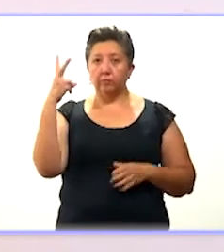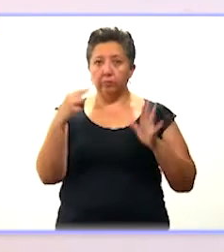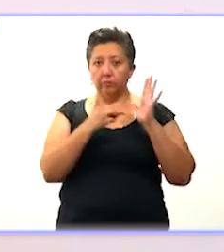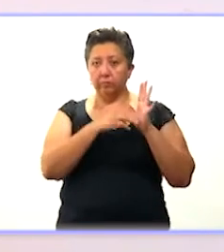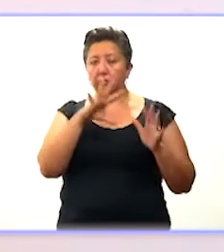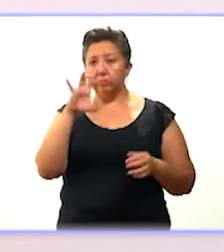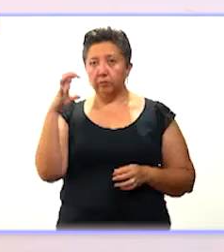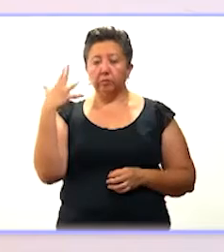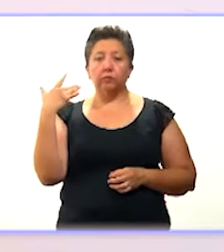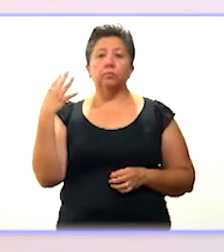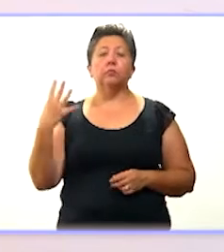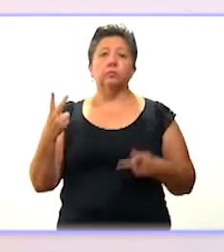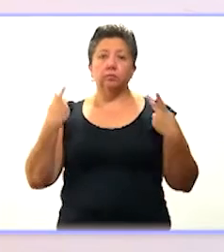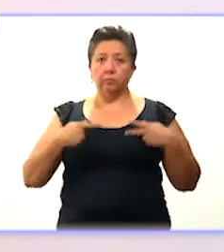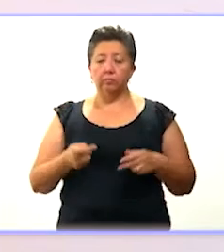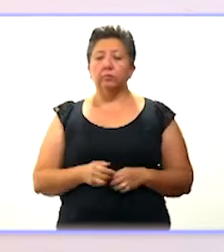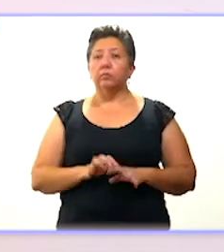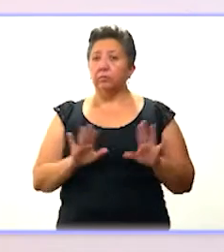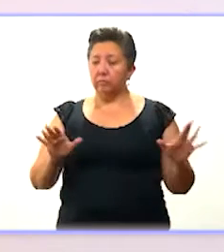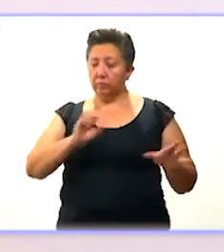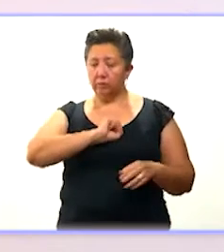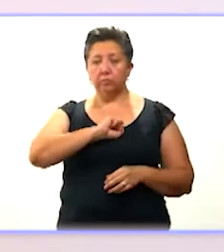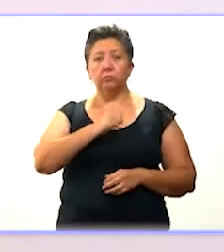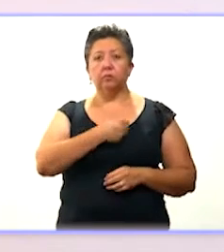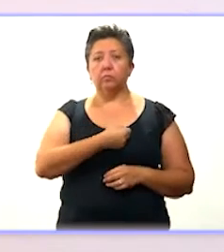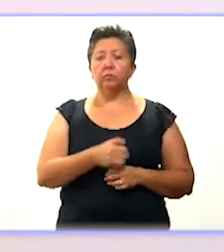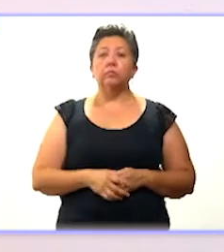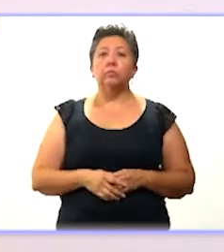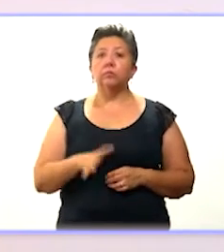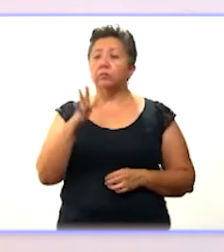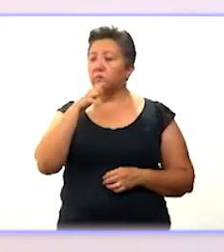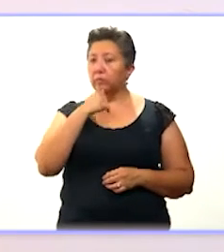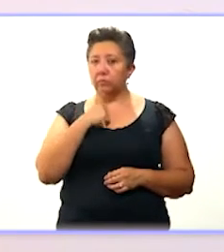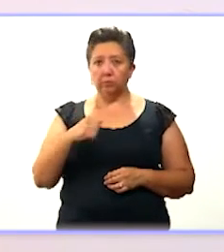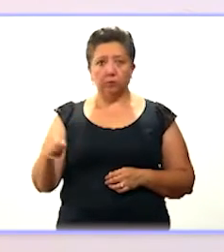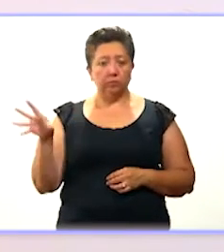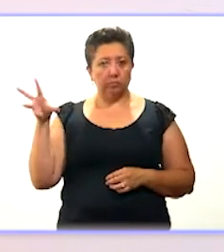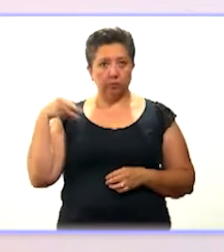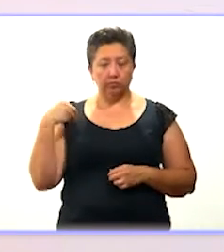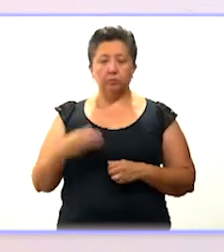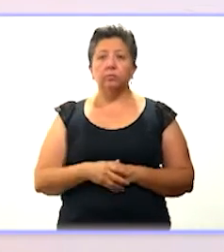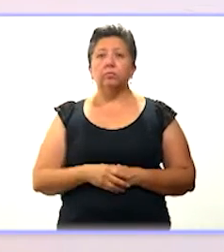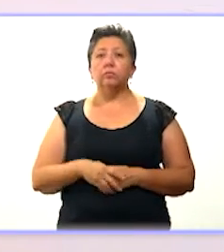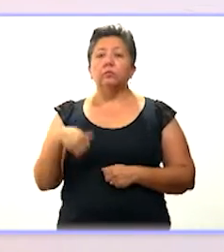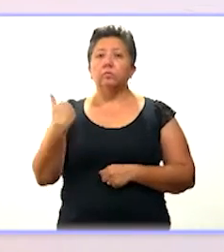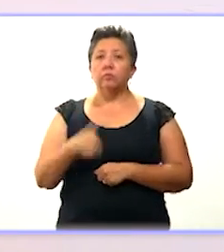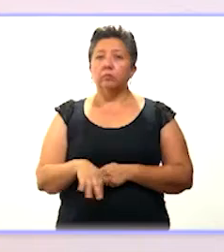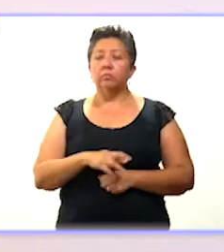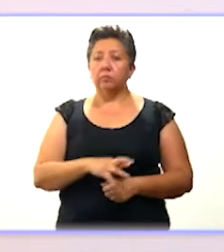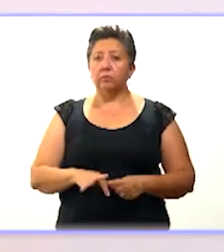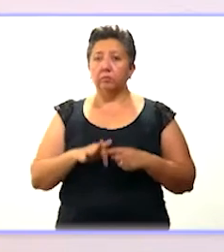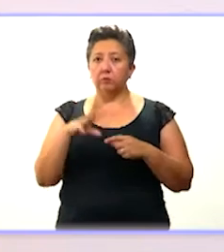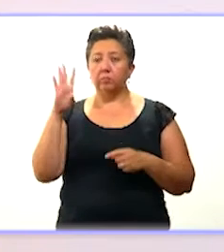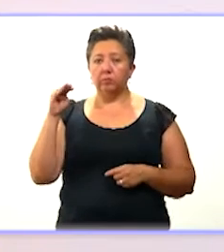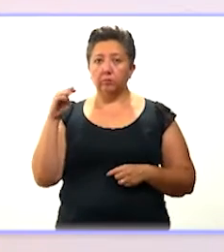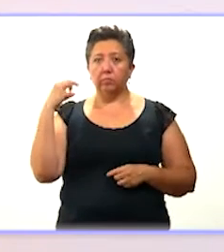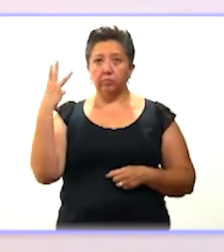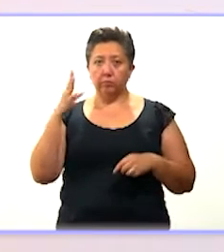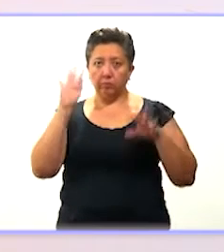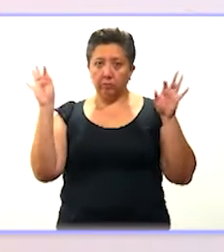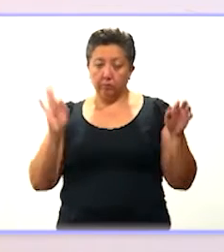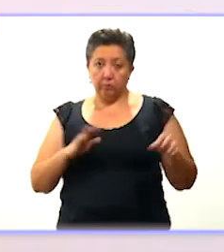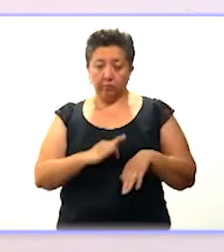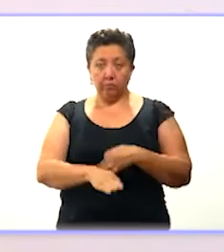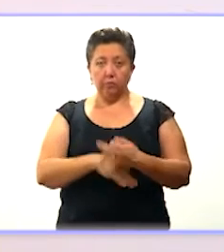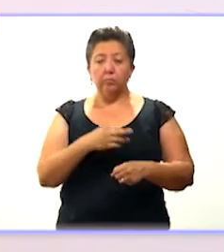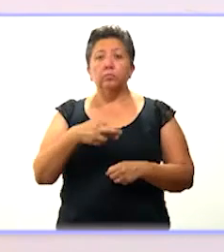.554 pacientes ya se recuperaron, no presentan síntomas ni pueden contagiar. Esta cifra representa el 93% del